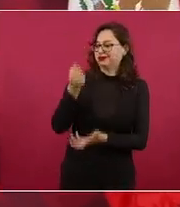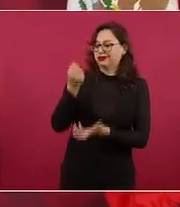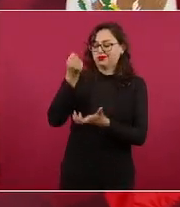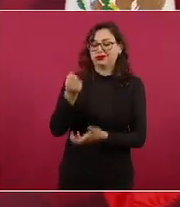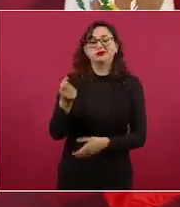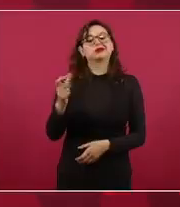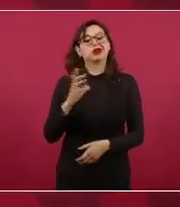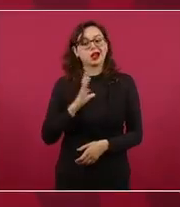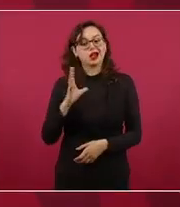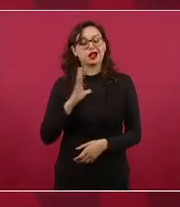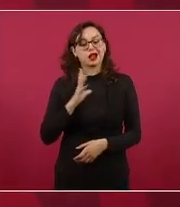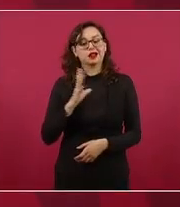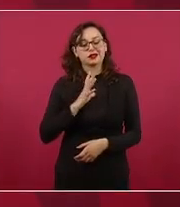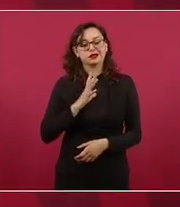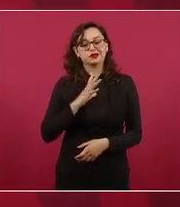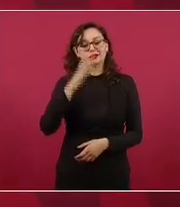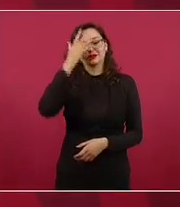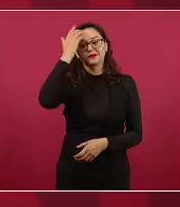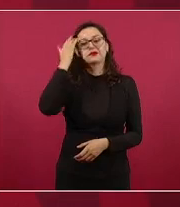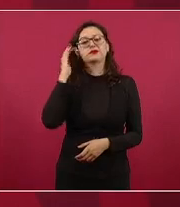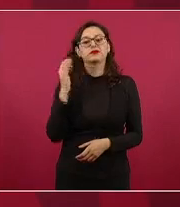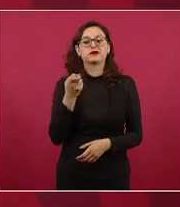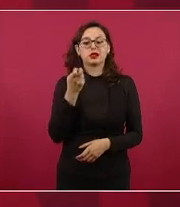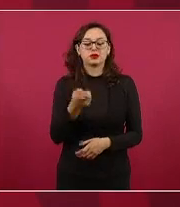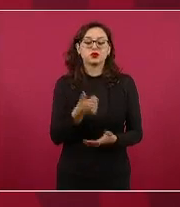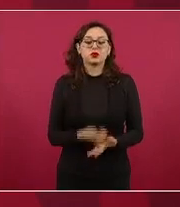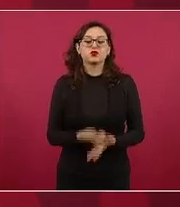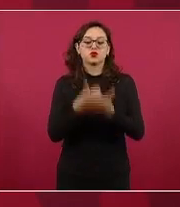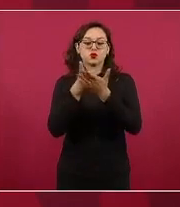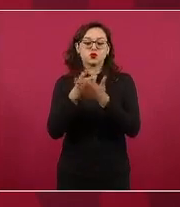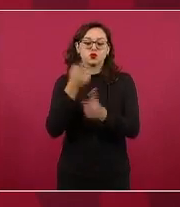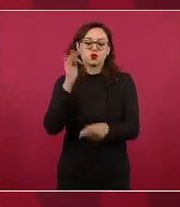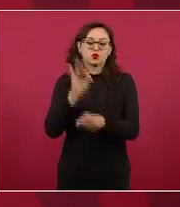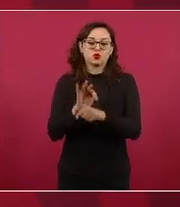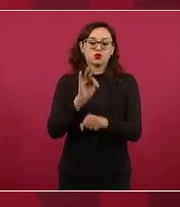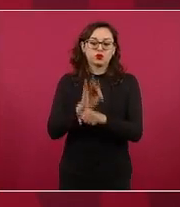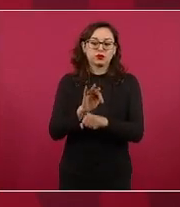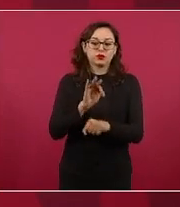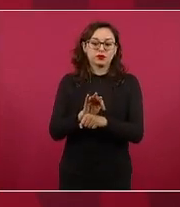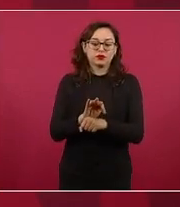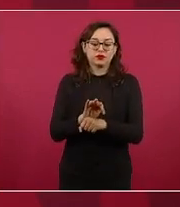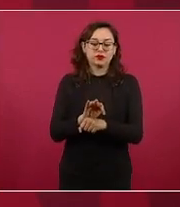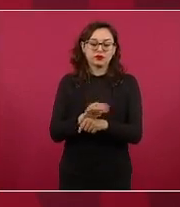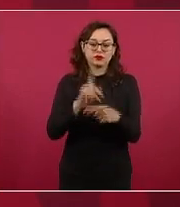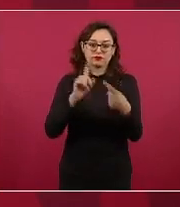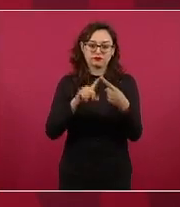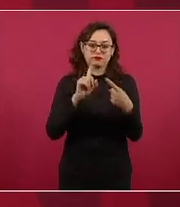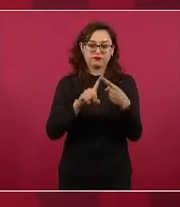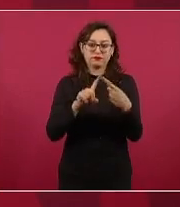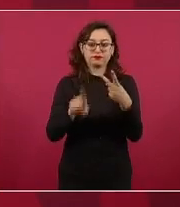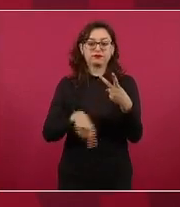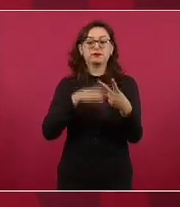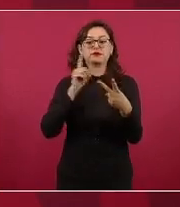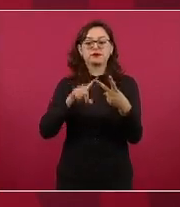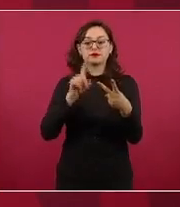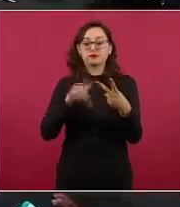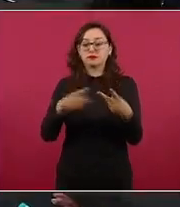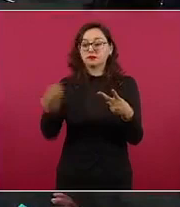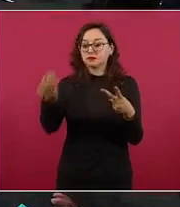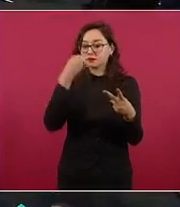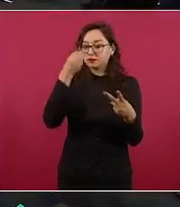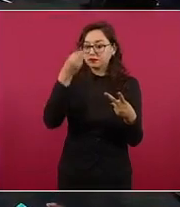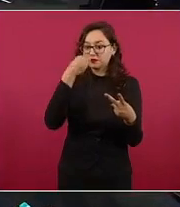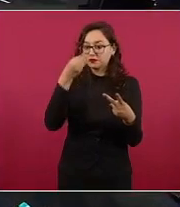entonces eso nos protege y en el caso de los alimentos que hicimos